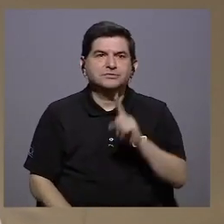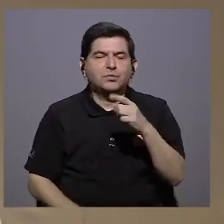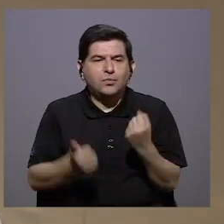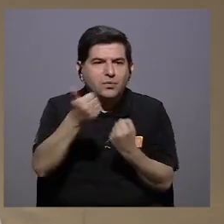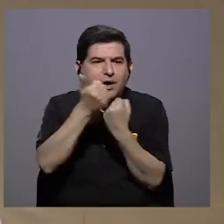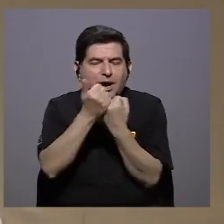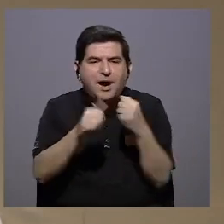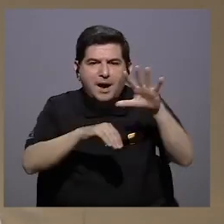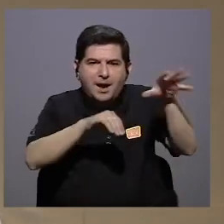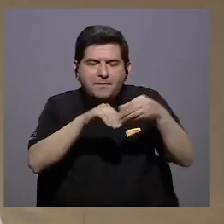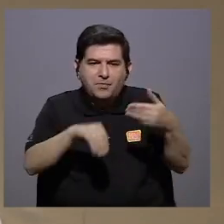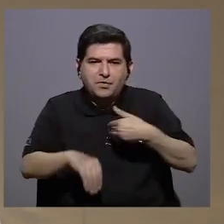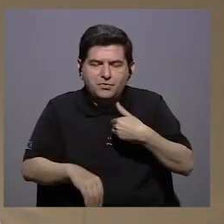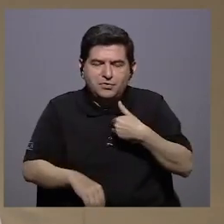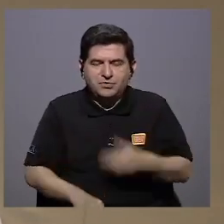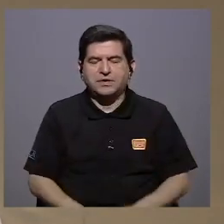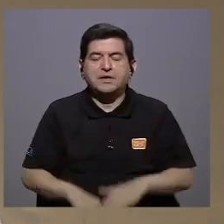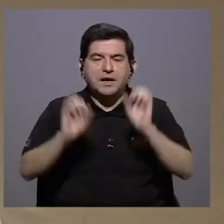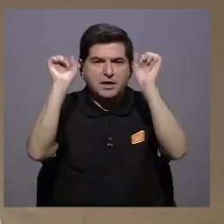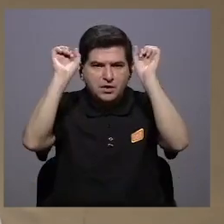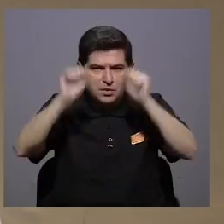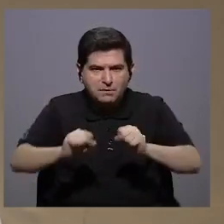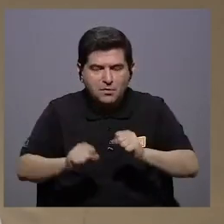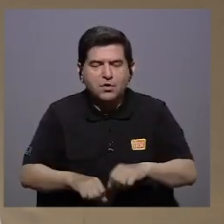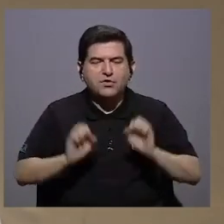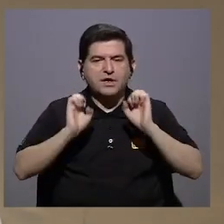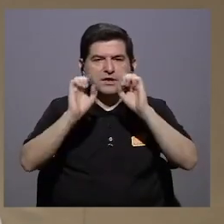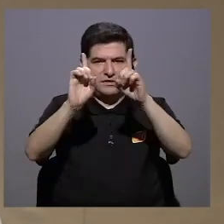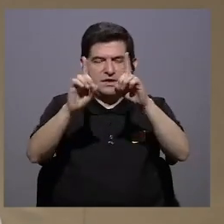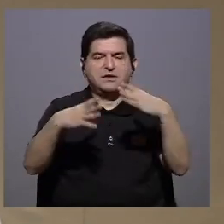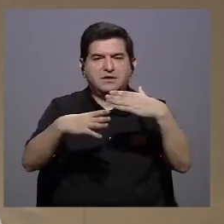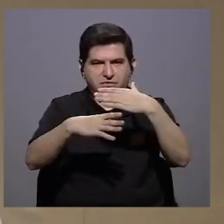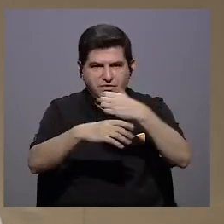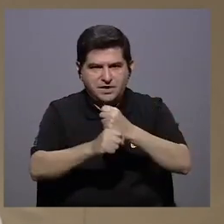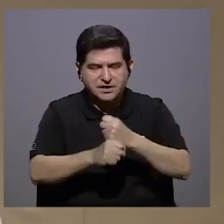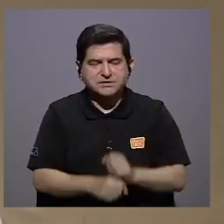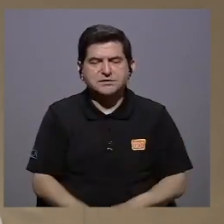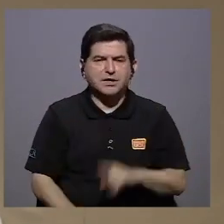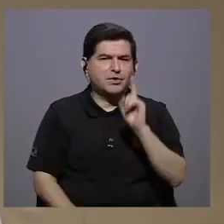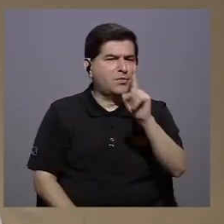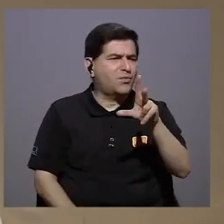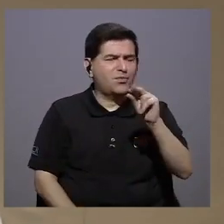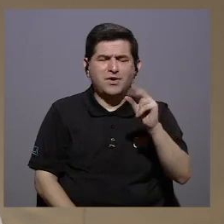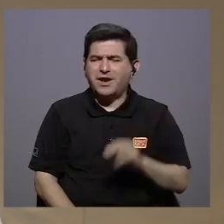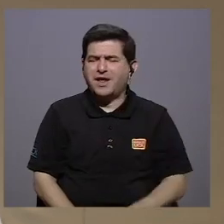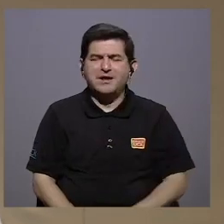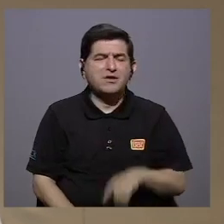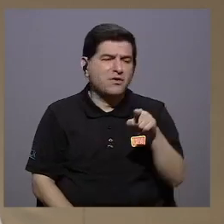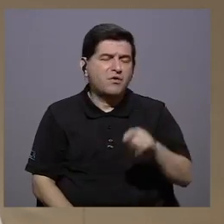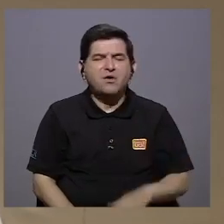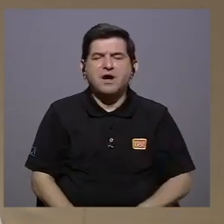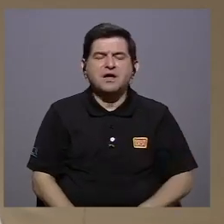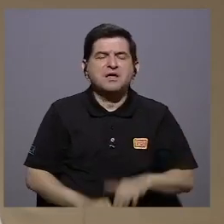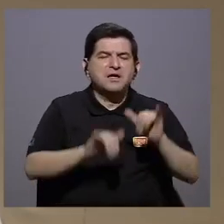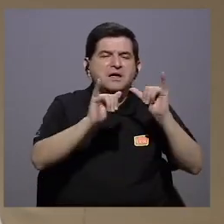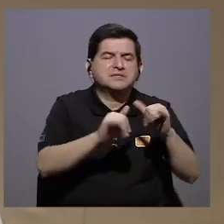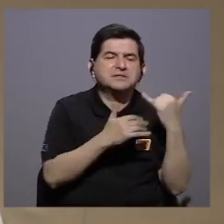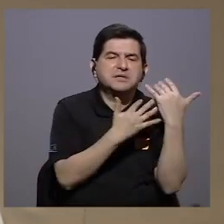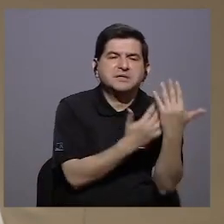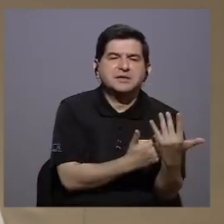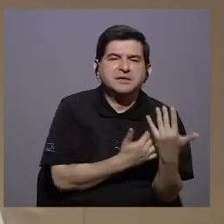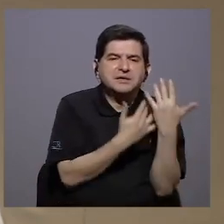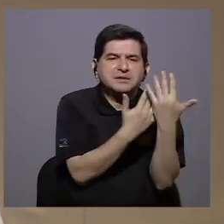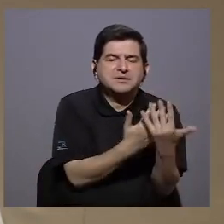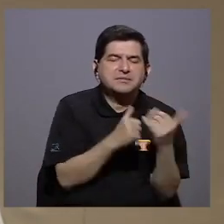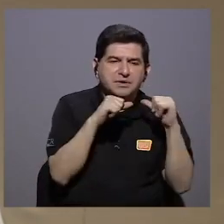patitas adicionales que tendría el banco para poder hacer de esta educación una que no esté en invernación constante que es